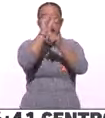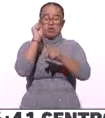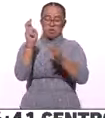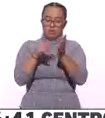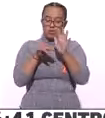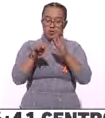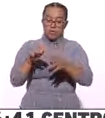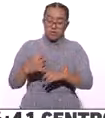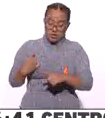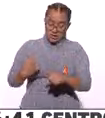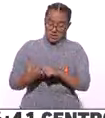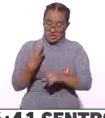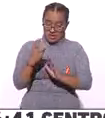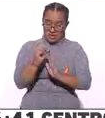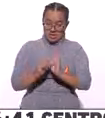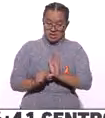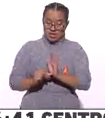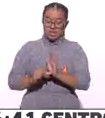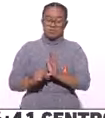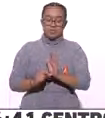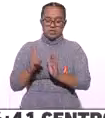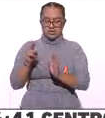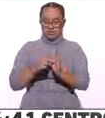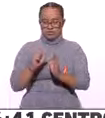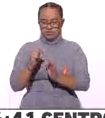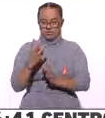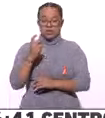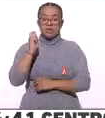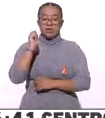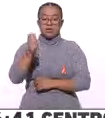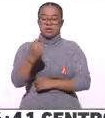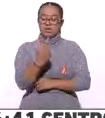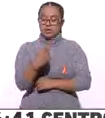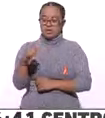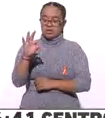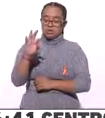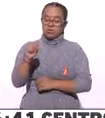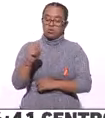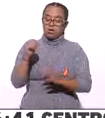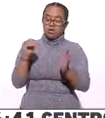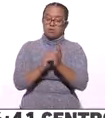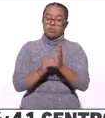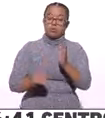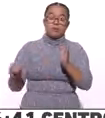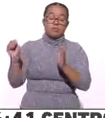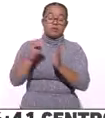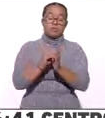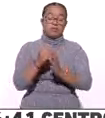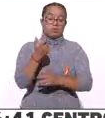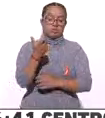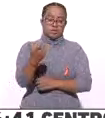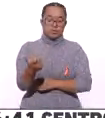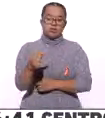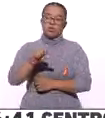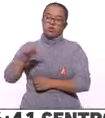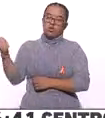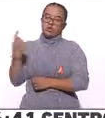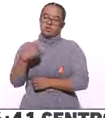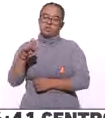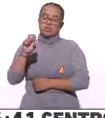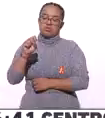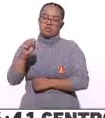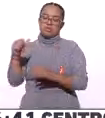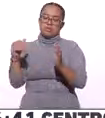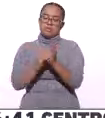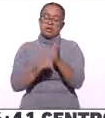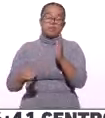primer trimestre de la derrama económica en la Ciudad de México fue de 149 mil millones de pesos contra 160 mil